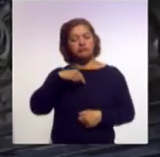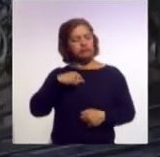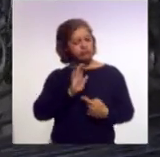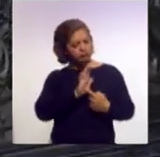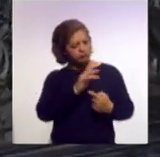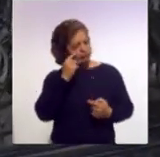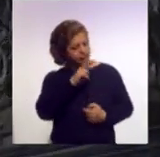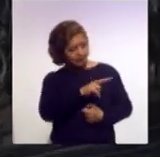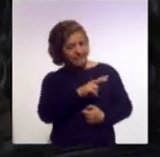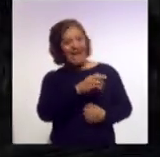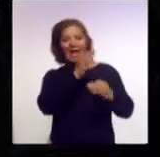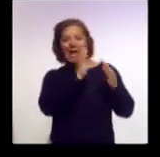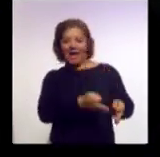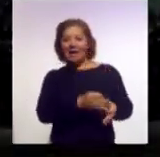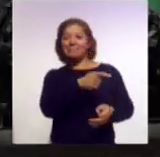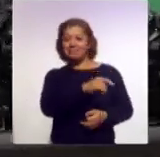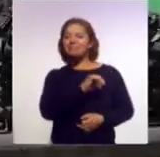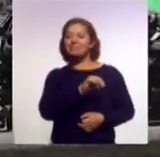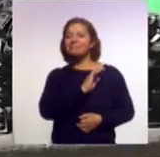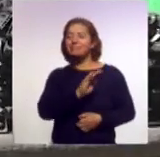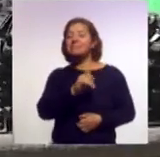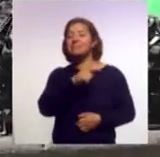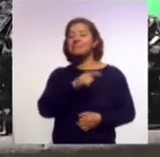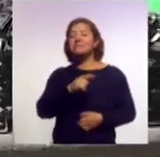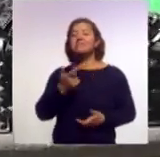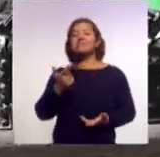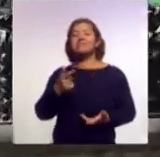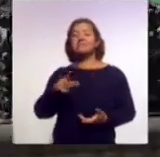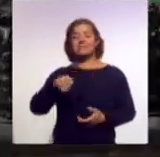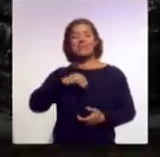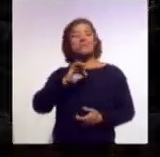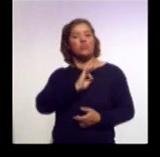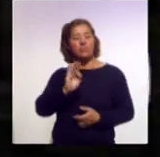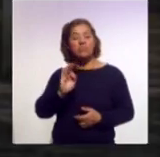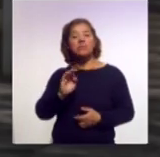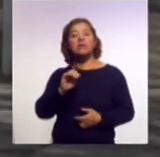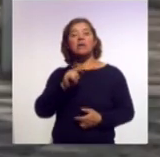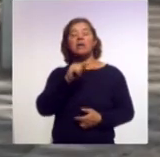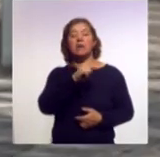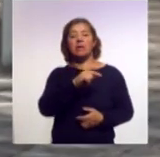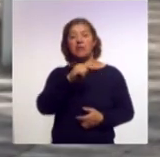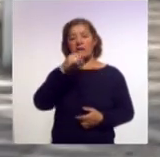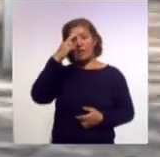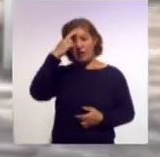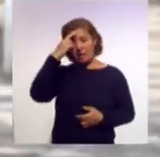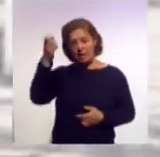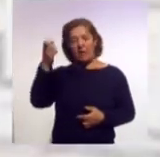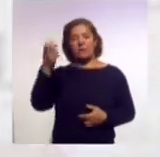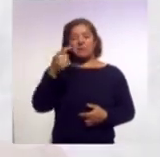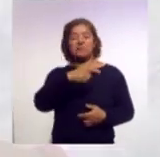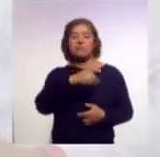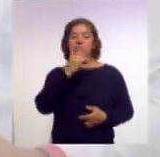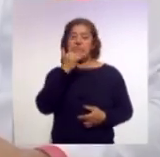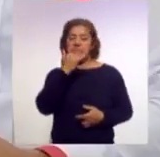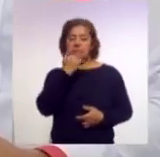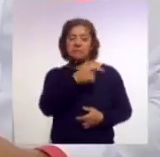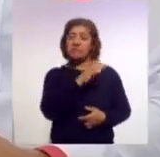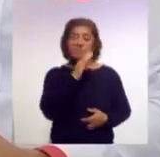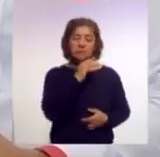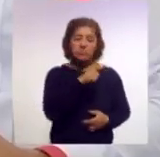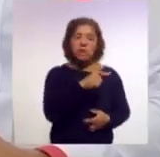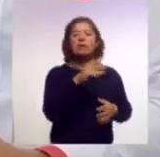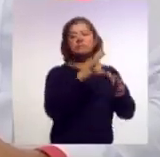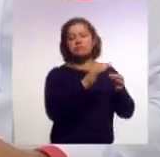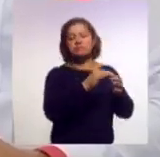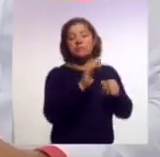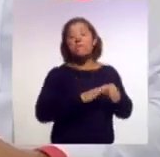solicitante es apta e idónea o de ser el caso, pues se le explican las razones por las cuales no se le considera apto para una adopción. Muy